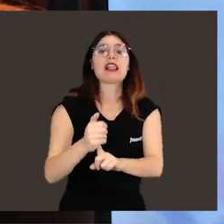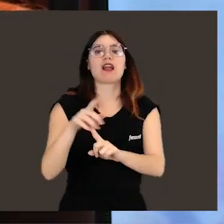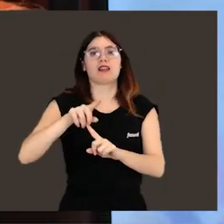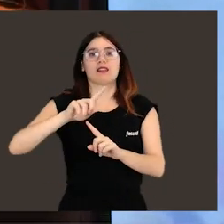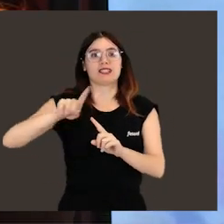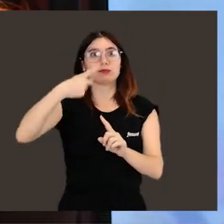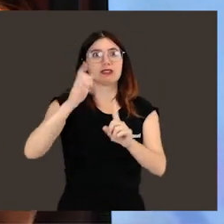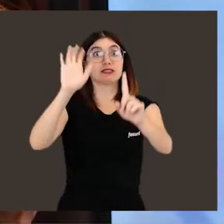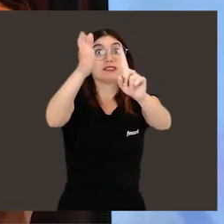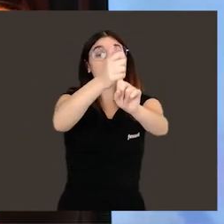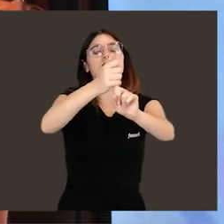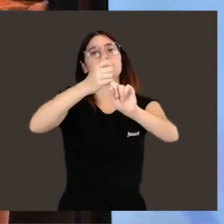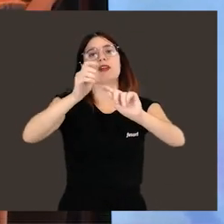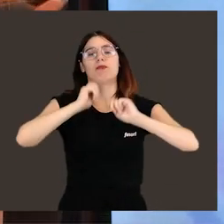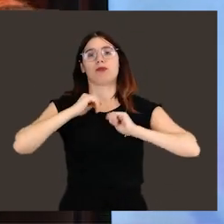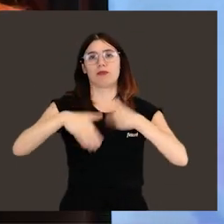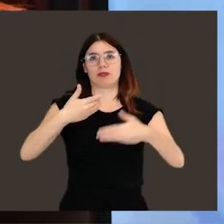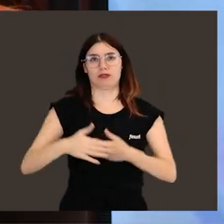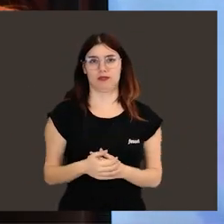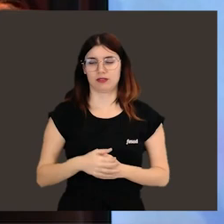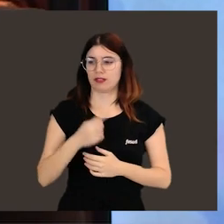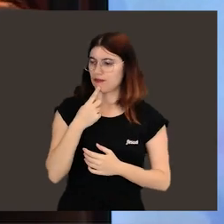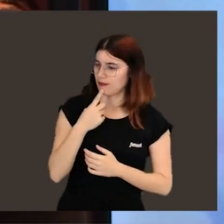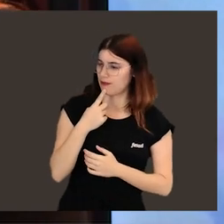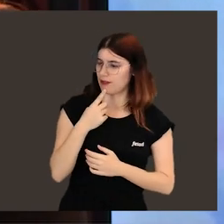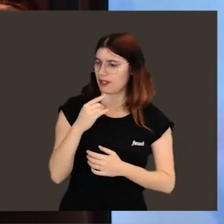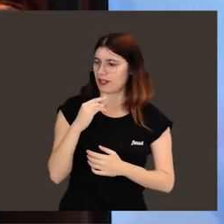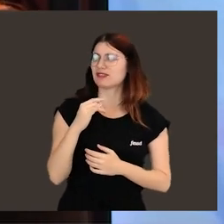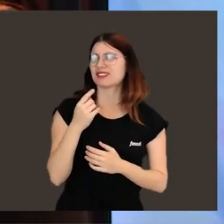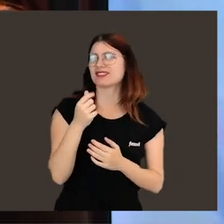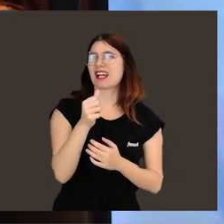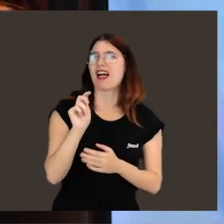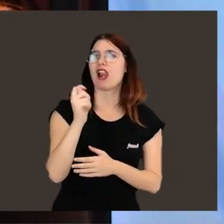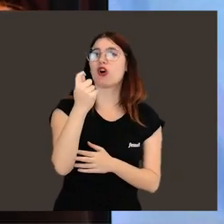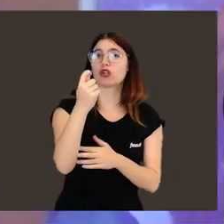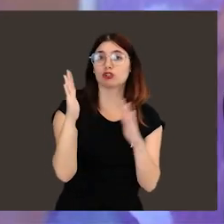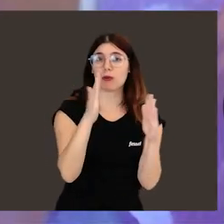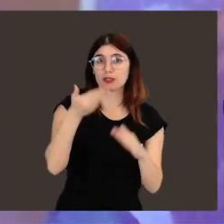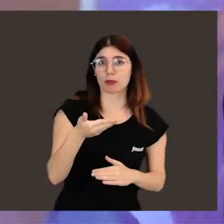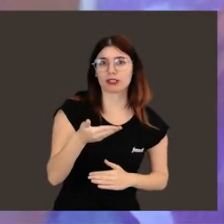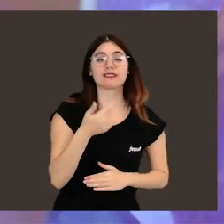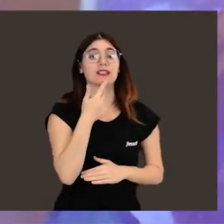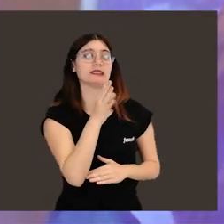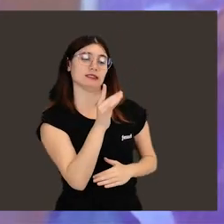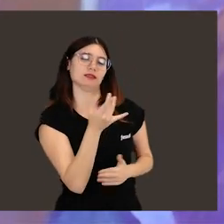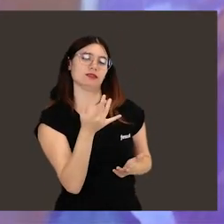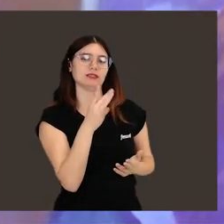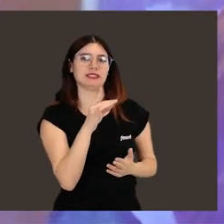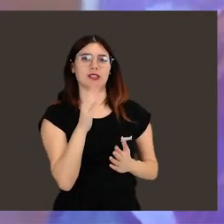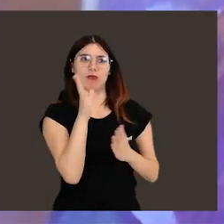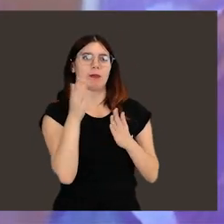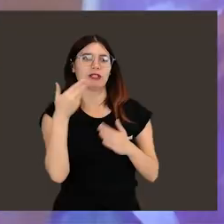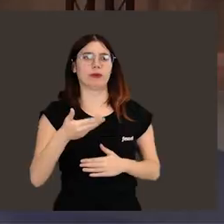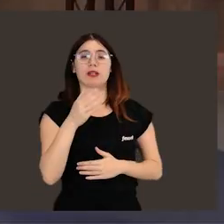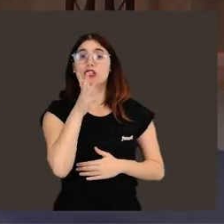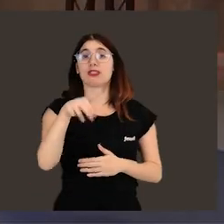de ese puzzle que cuando se completa revela un poco ese progreso. ¿Cada logro es un momento eureka o no tanto? Muchos de ellos sí.